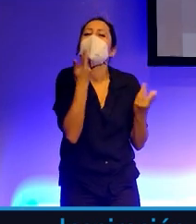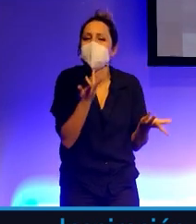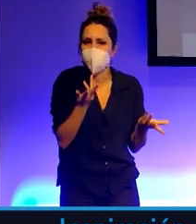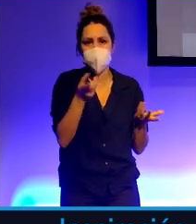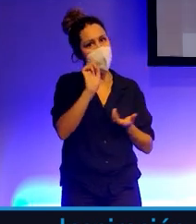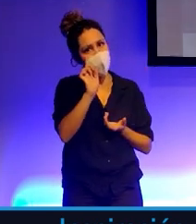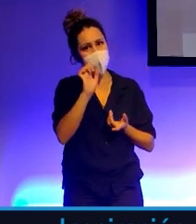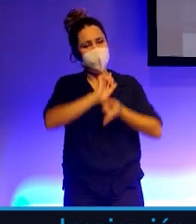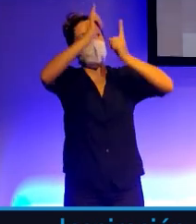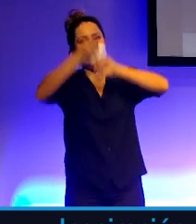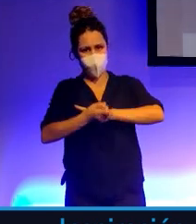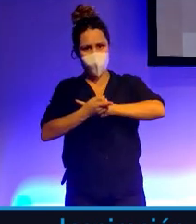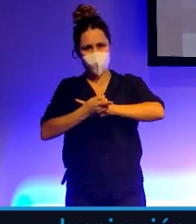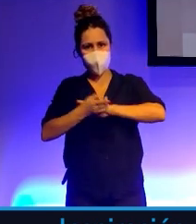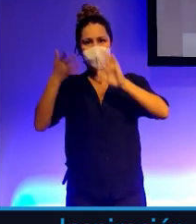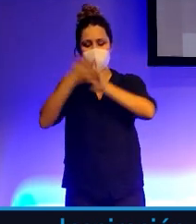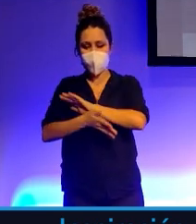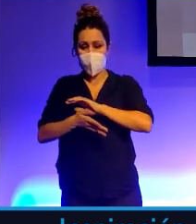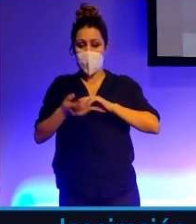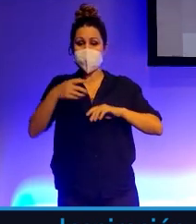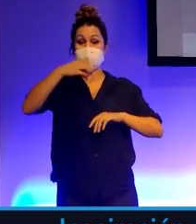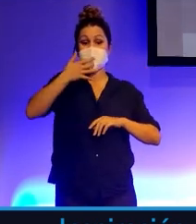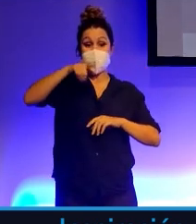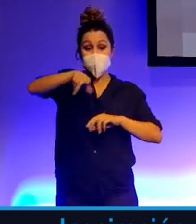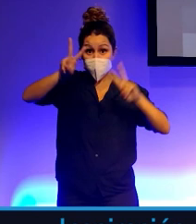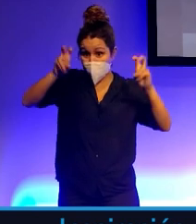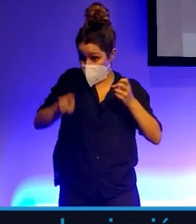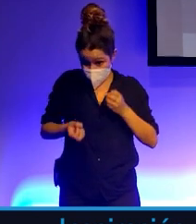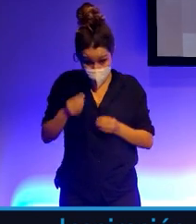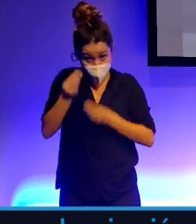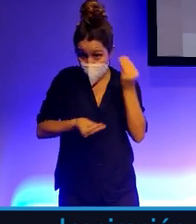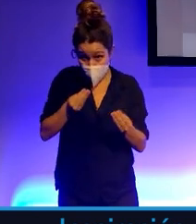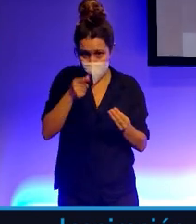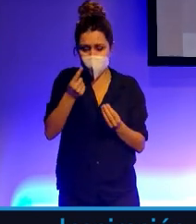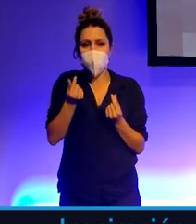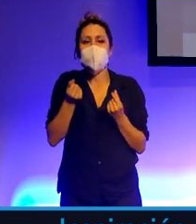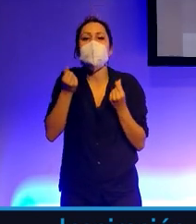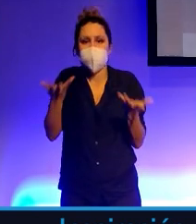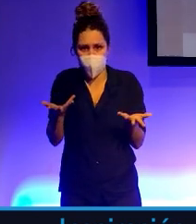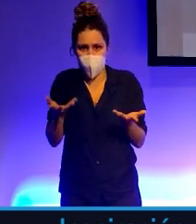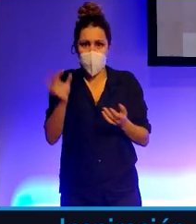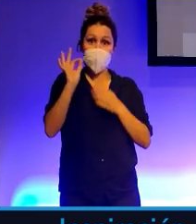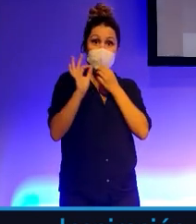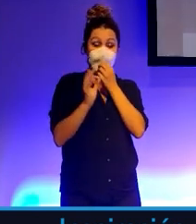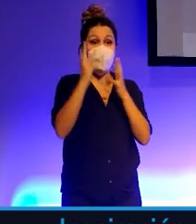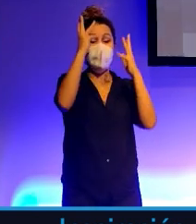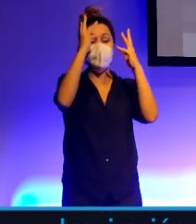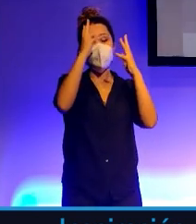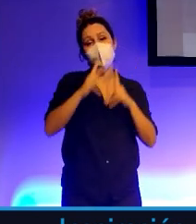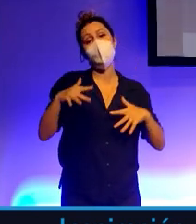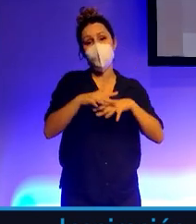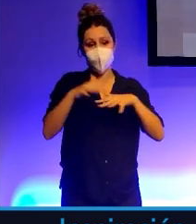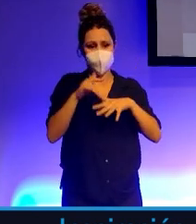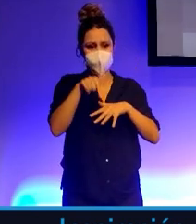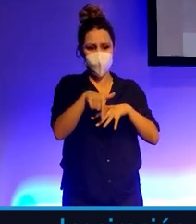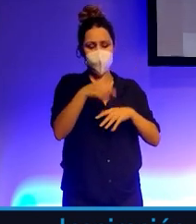cuánto cuesta no hacer algo nuevo? ¿Cuánto cuesta no entender el blockchain? ¿Cuánto cuesta no usar la data para crear